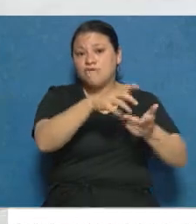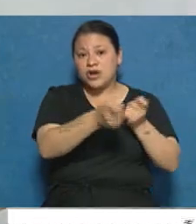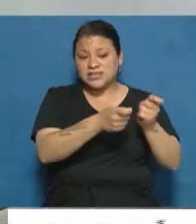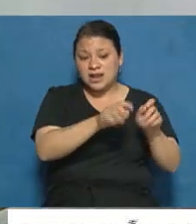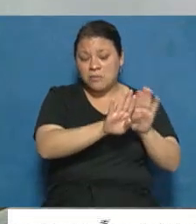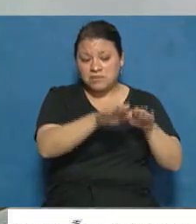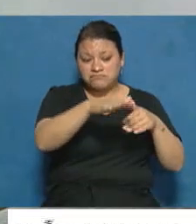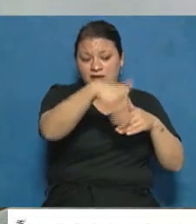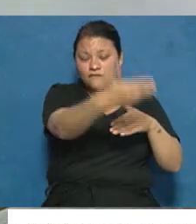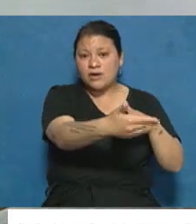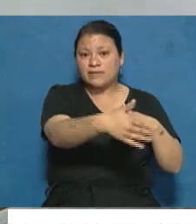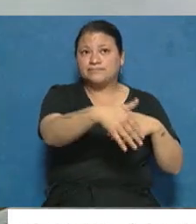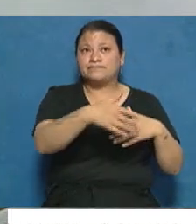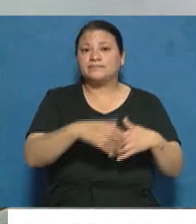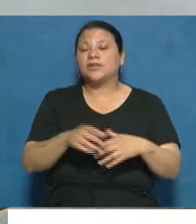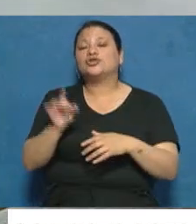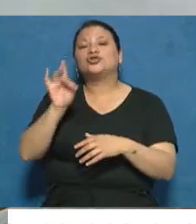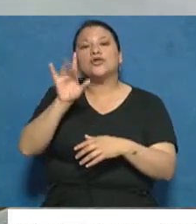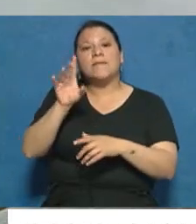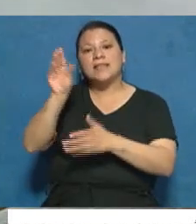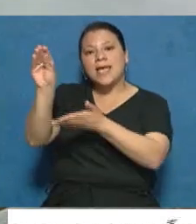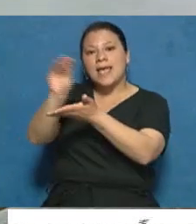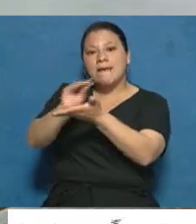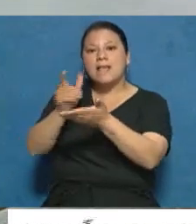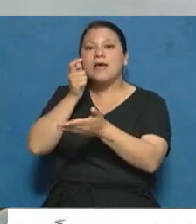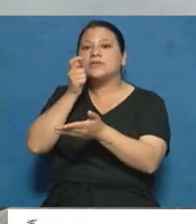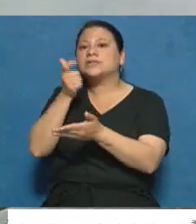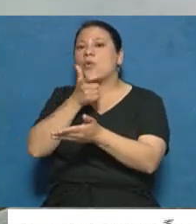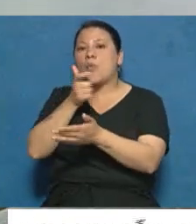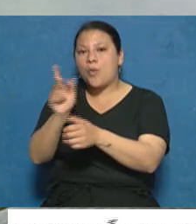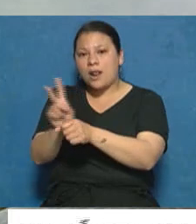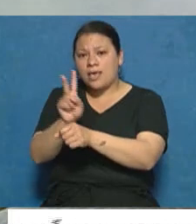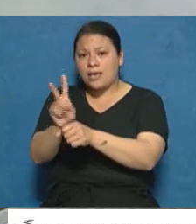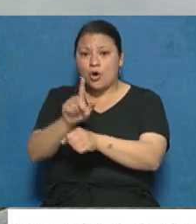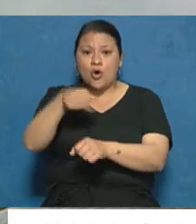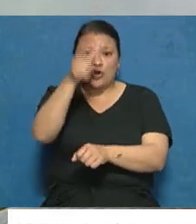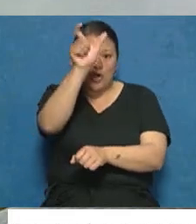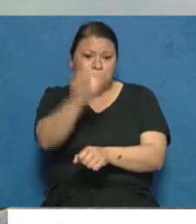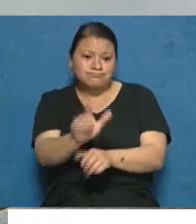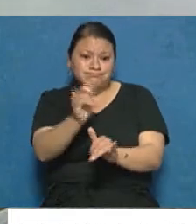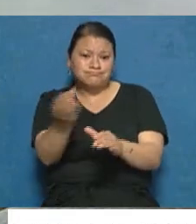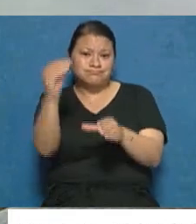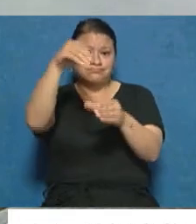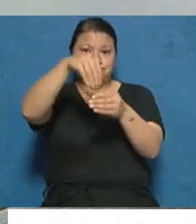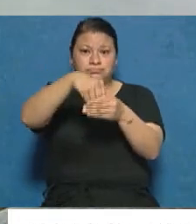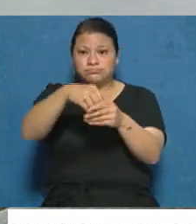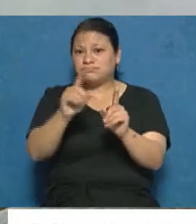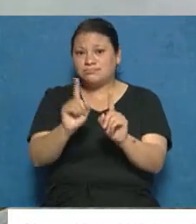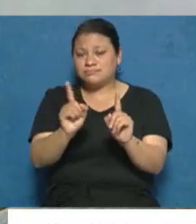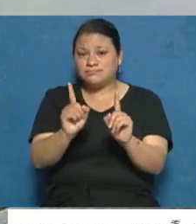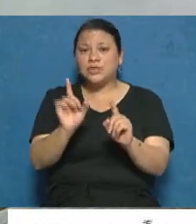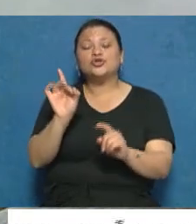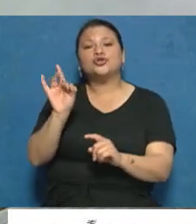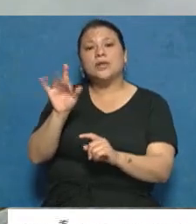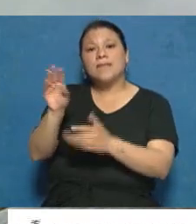boliche. Y era solamente gente de seguridad, porque no hubo nadie, ningún otro chico involucrado que estuviese dentro del boliche.